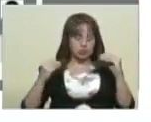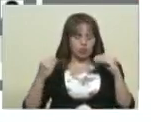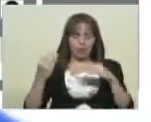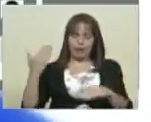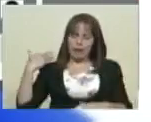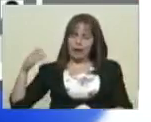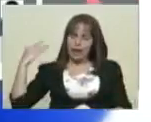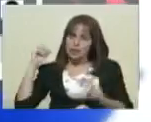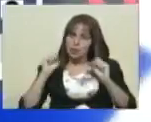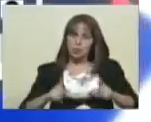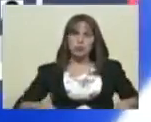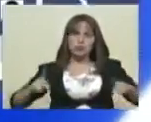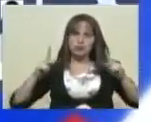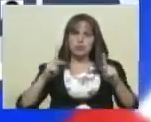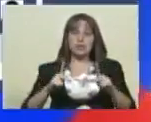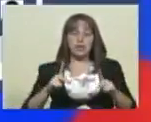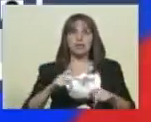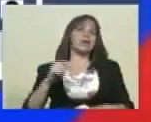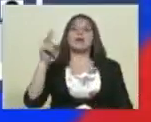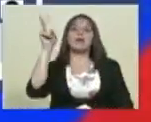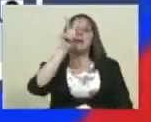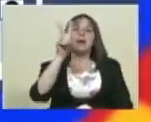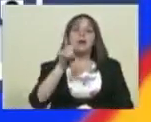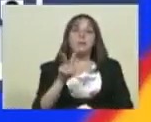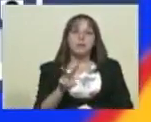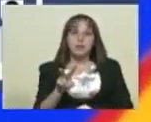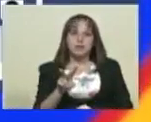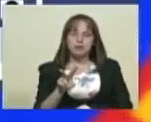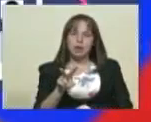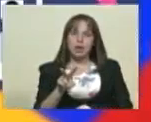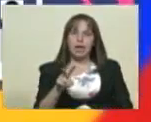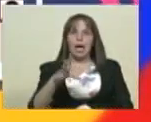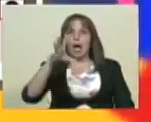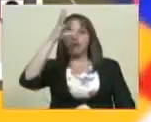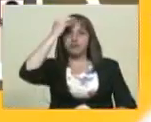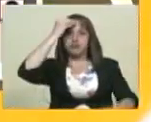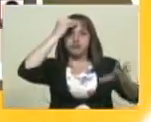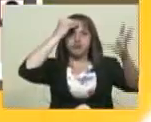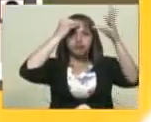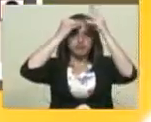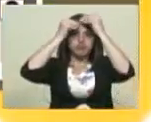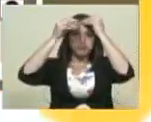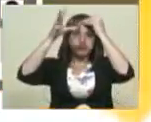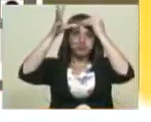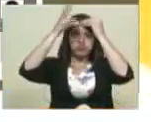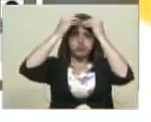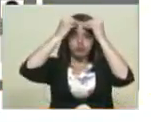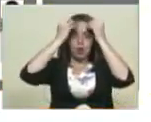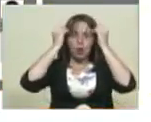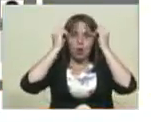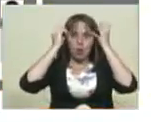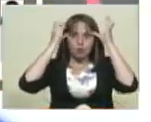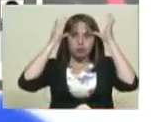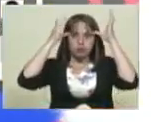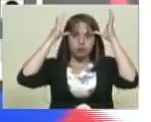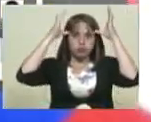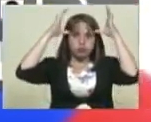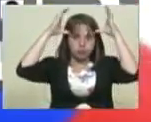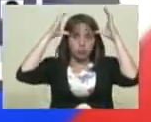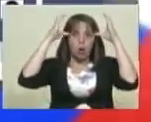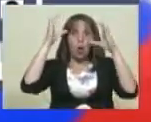oportunidades. Venezuela ha ido aprendiendo y adquiriendo una cultura